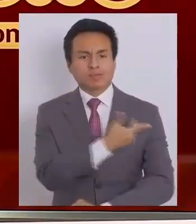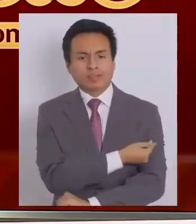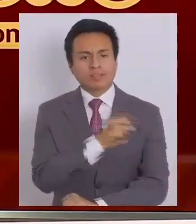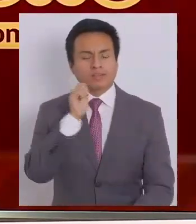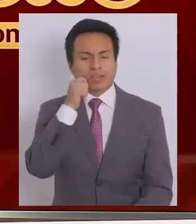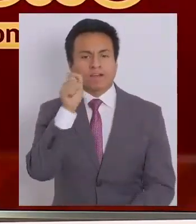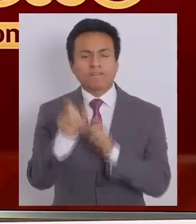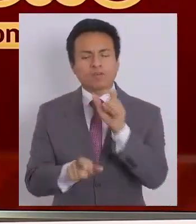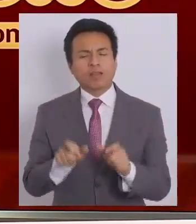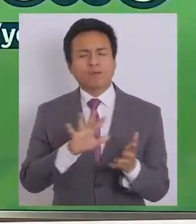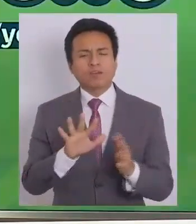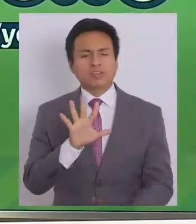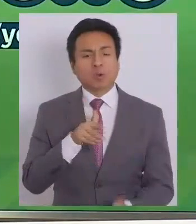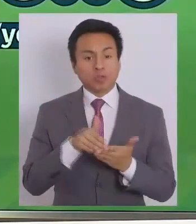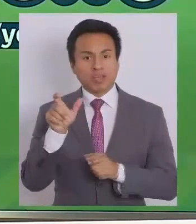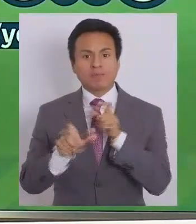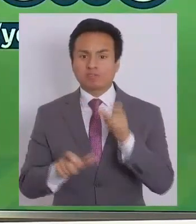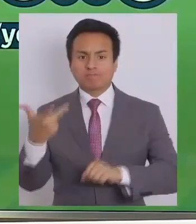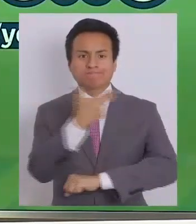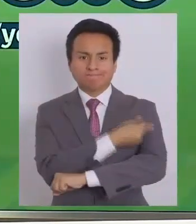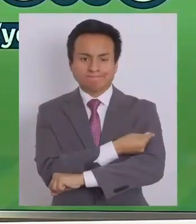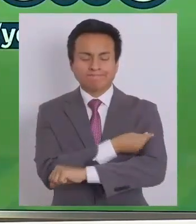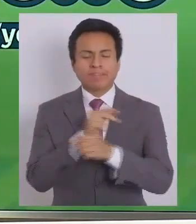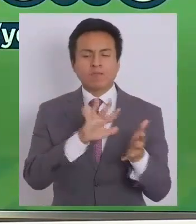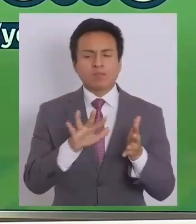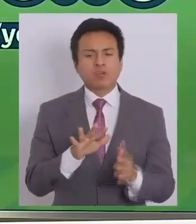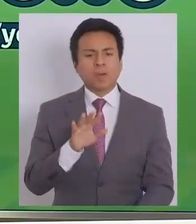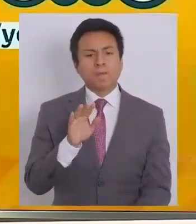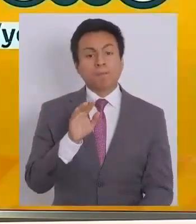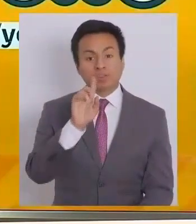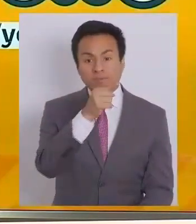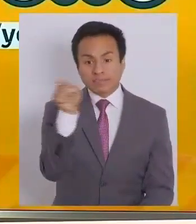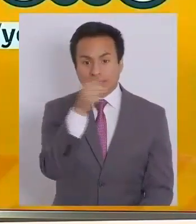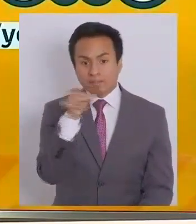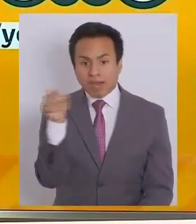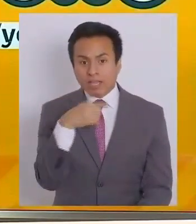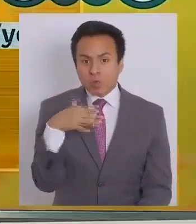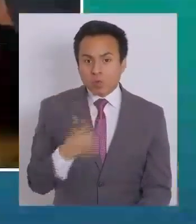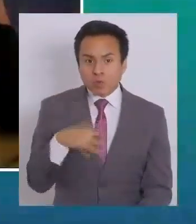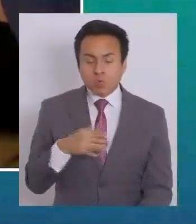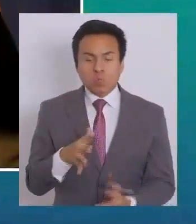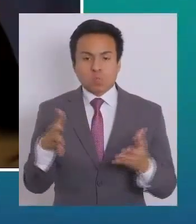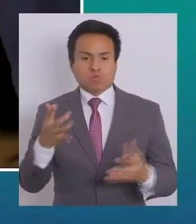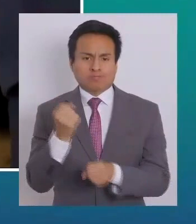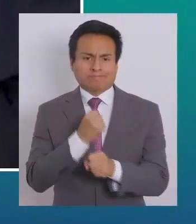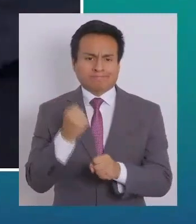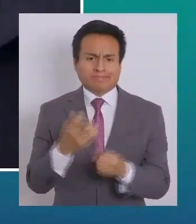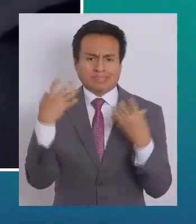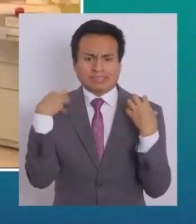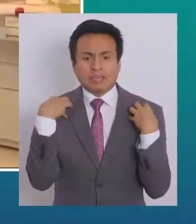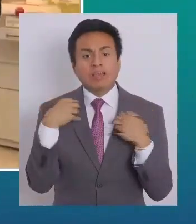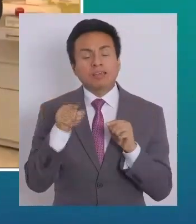que vacunar a 5 millones de personas durante las próximas semanas, es una tarea gigantesca. Y en esa tarea